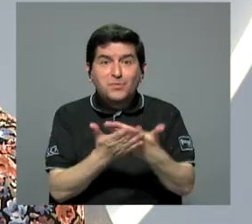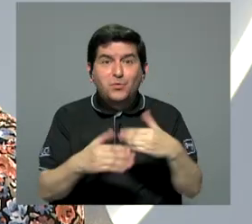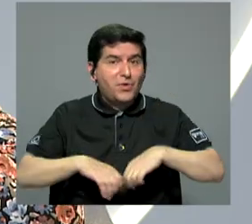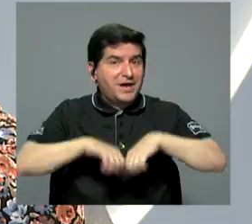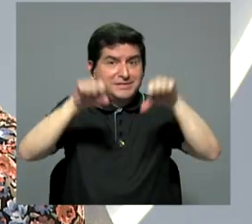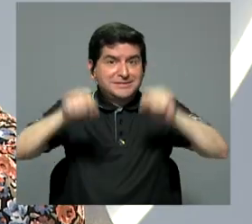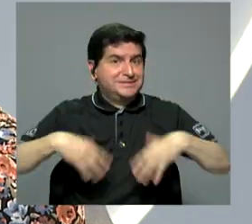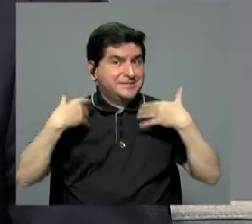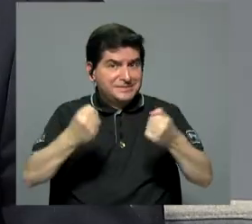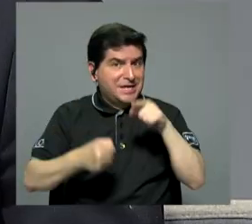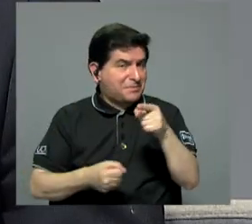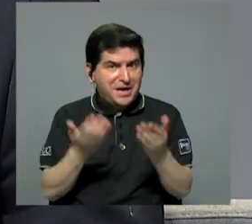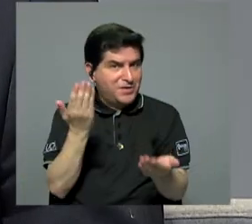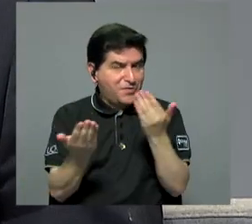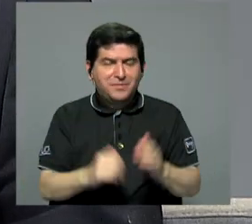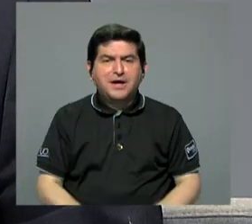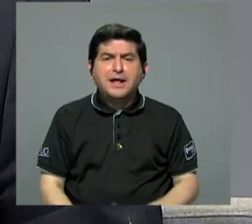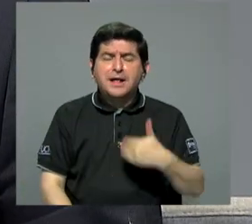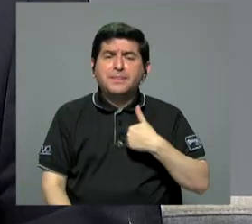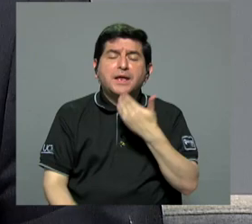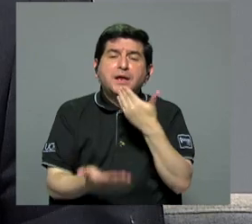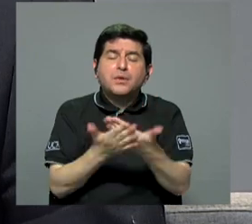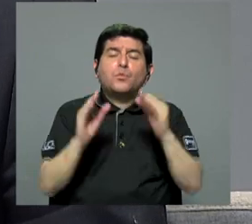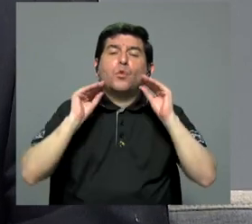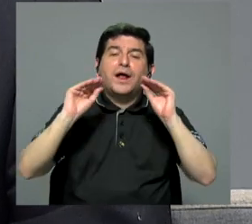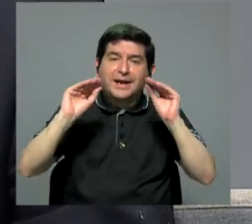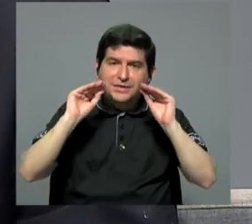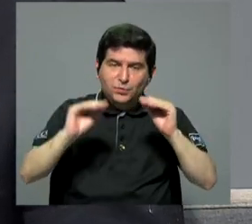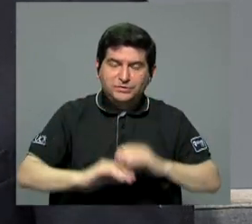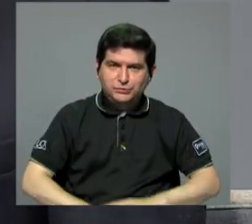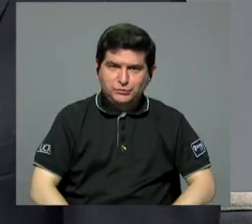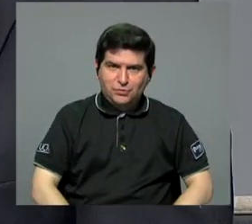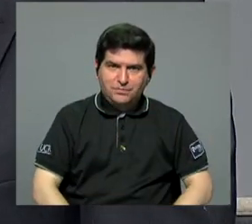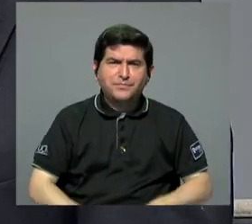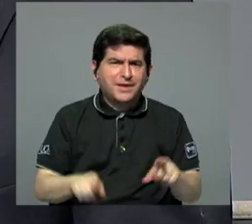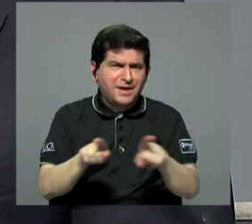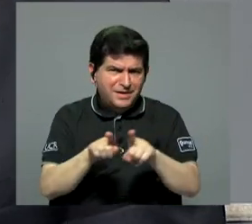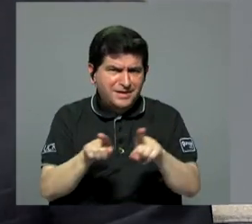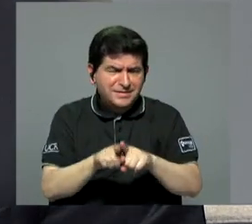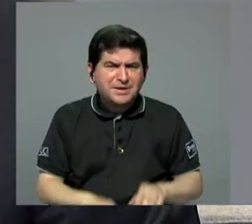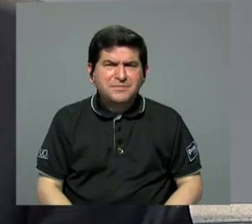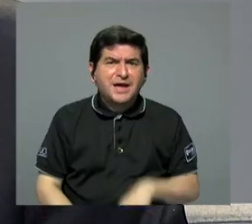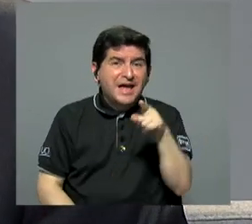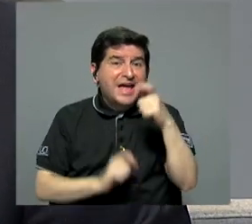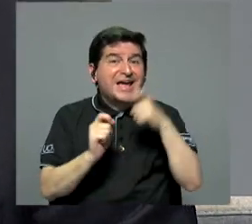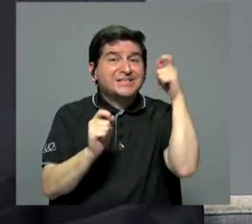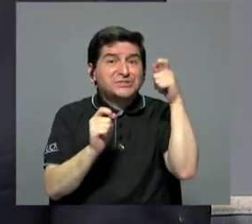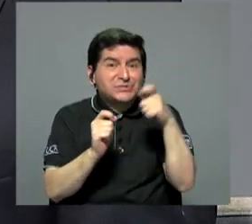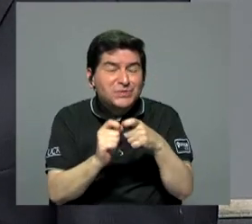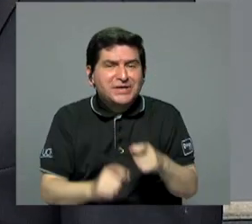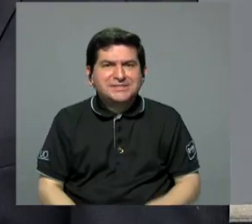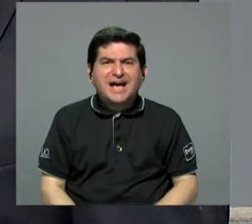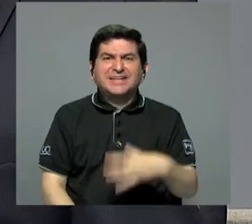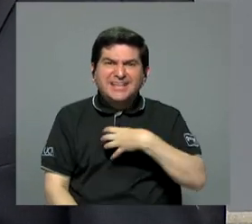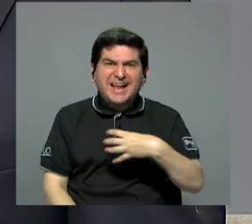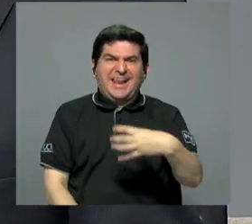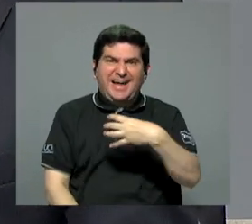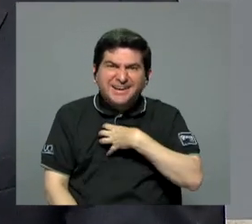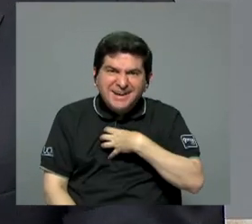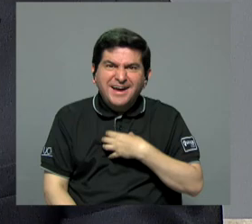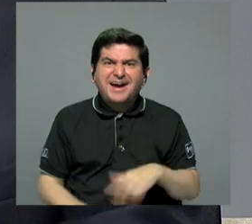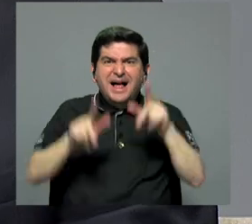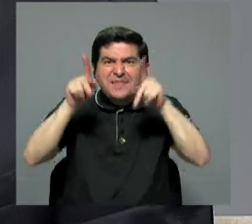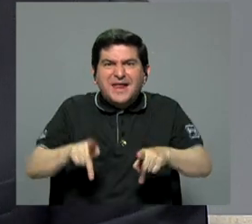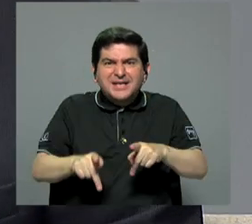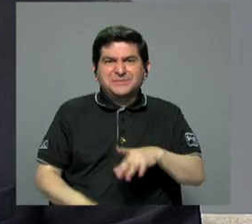parangón, no sería el cobrado. Pero resulta que tienen una muy buena educación y además... No, Oscar, eso es exactamente lo que están protestando